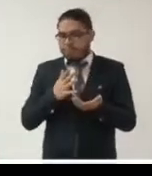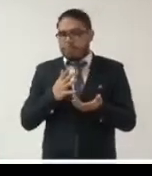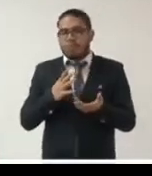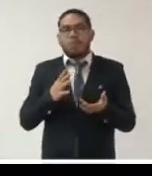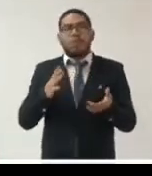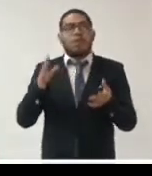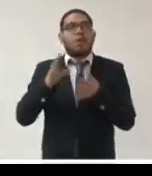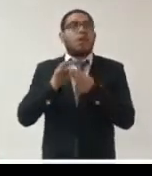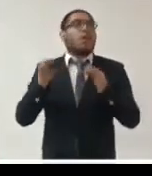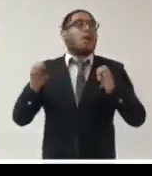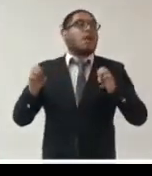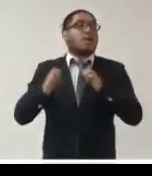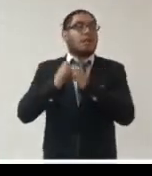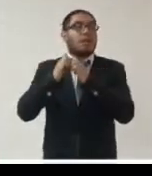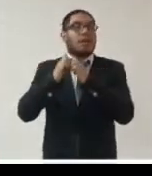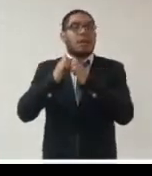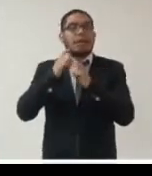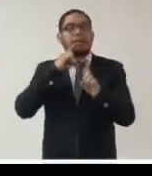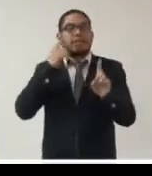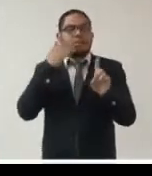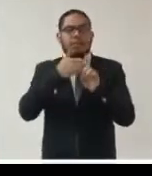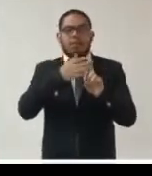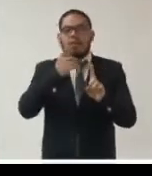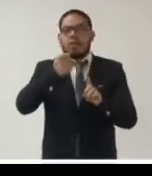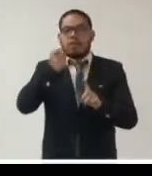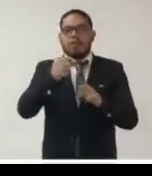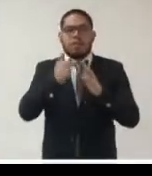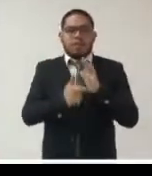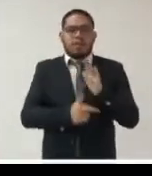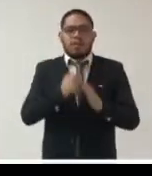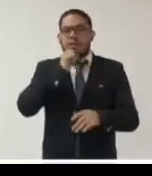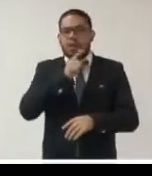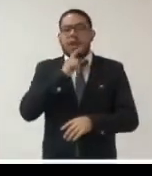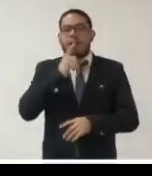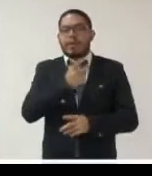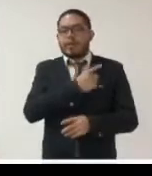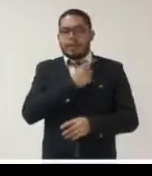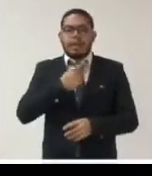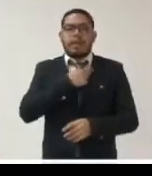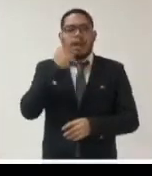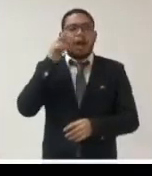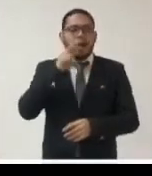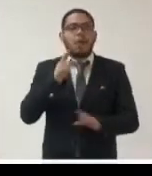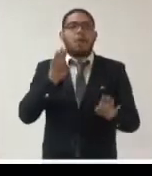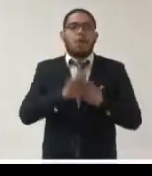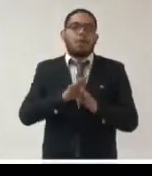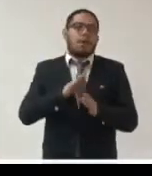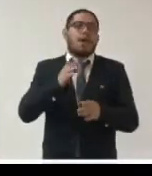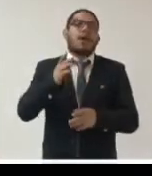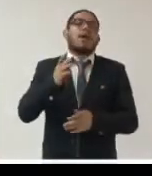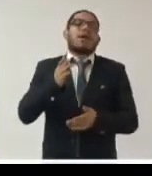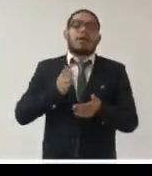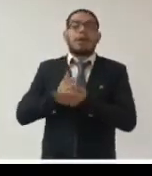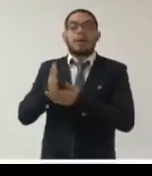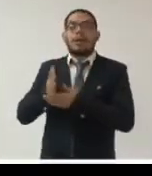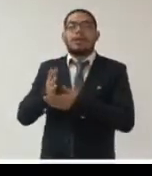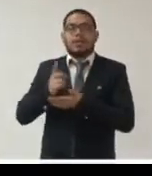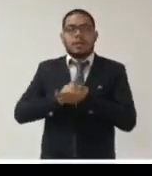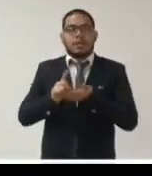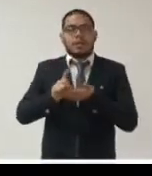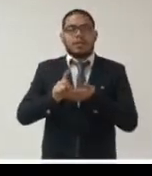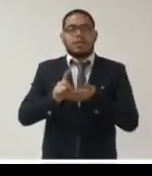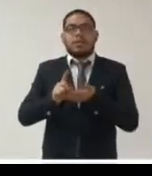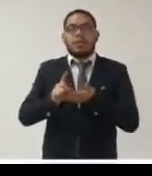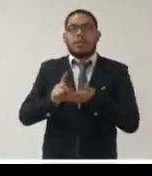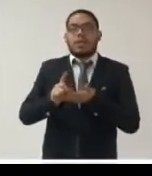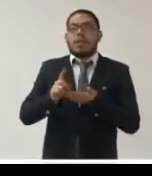o emergencia definan criterios de cómo deben ser garantizados el derecho de acceso a la información o el de protección de datos